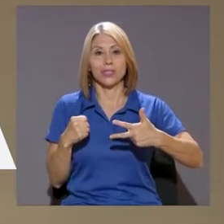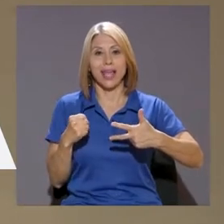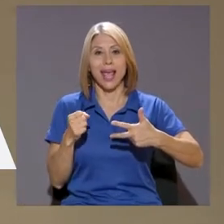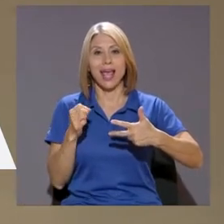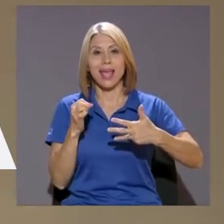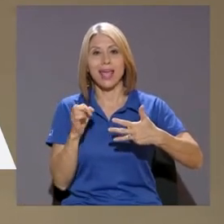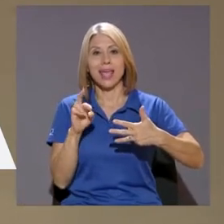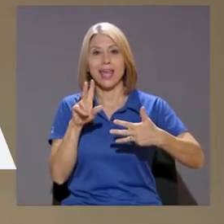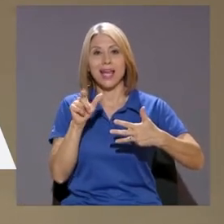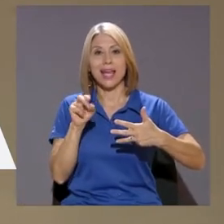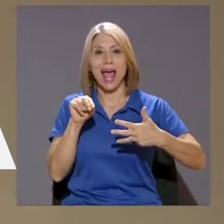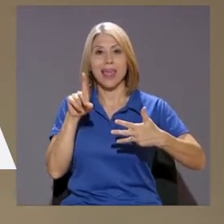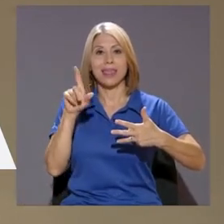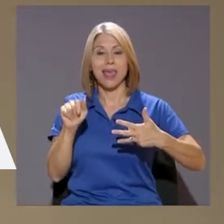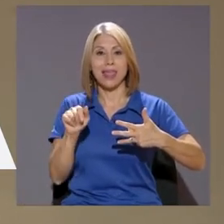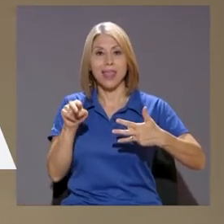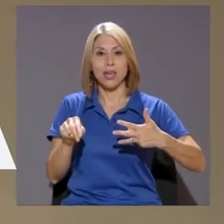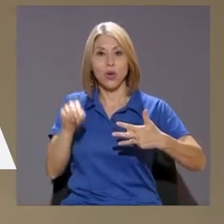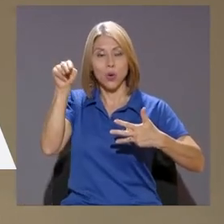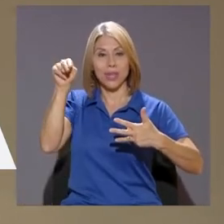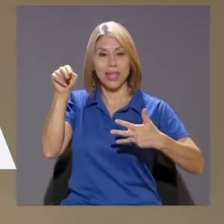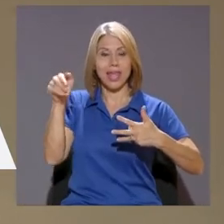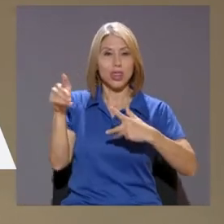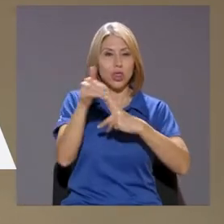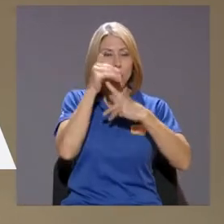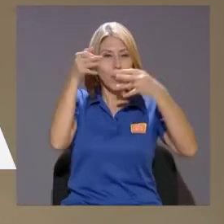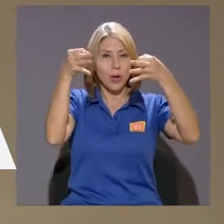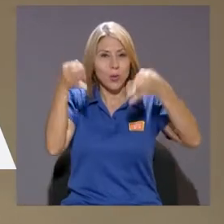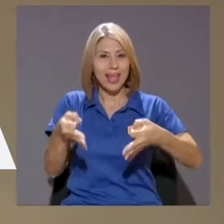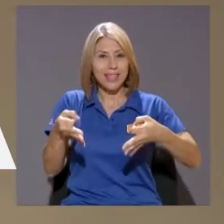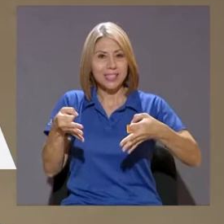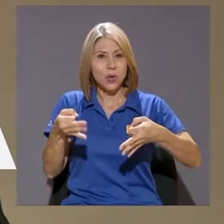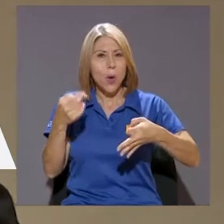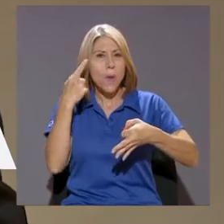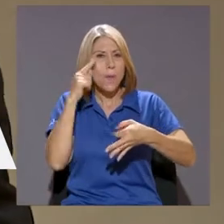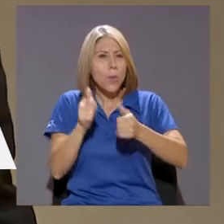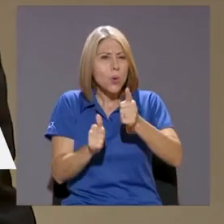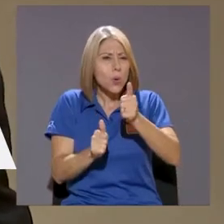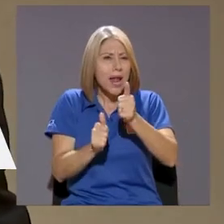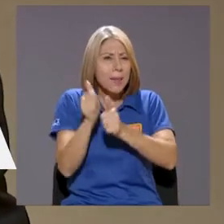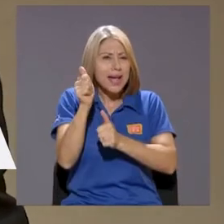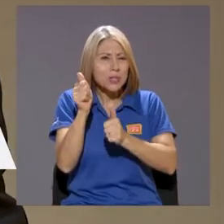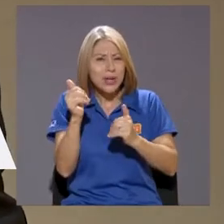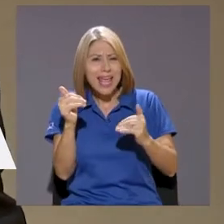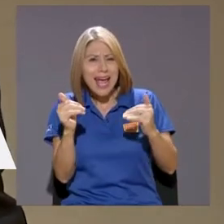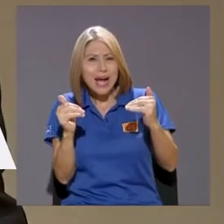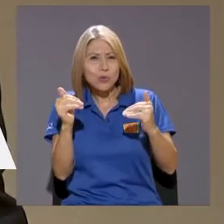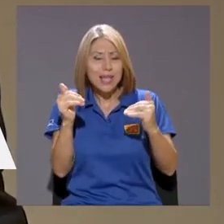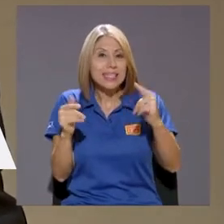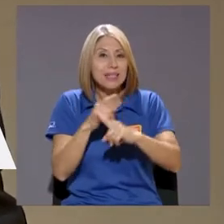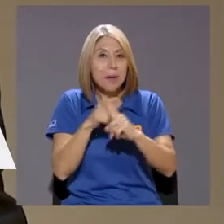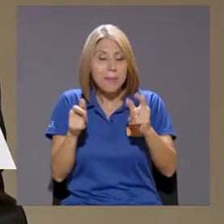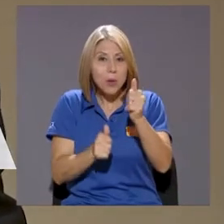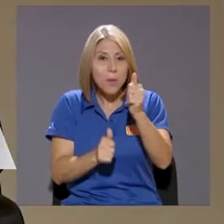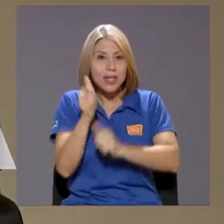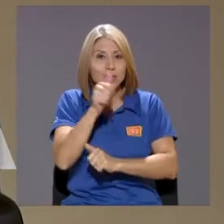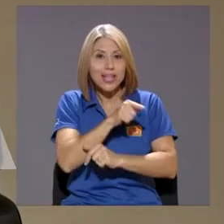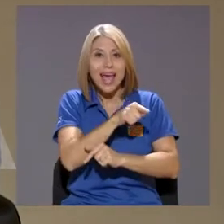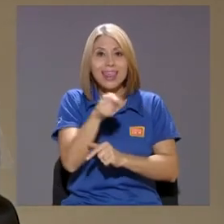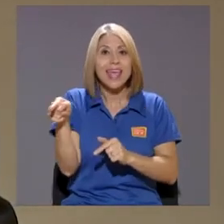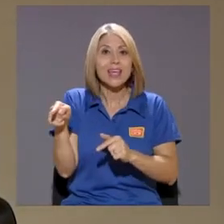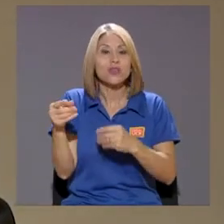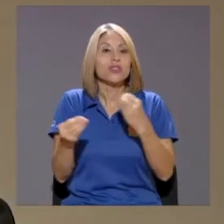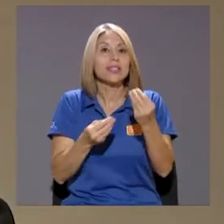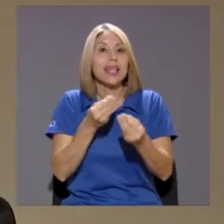Norte tomaron una decisión Por la mayoría ajustadísima pero igual mayoría De un poco ir contra la